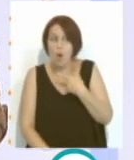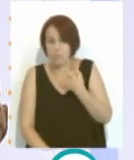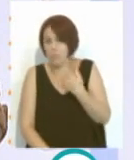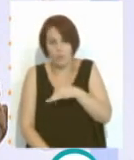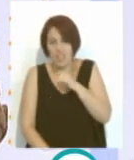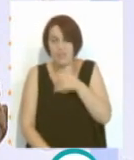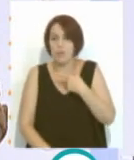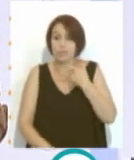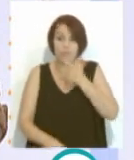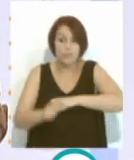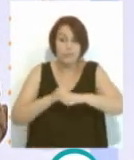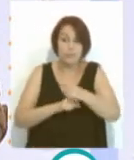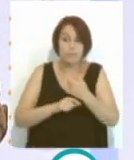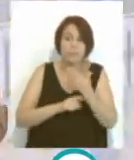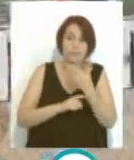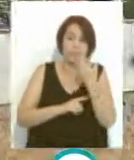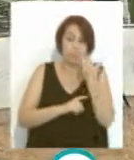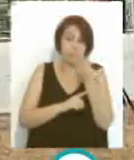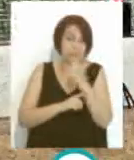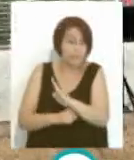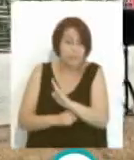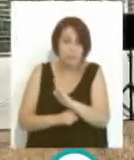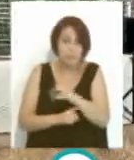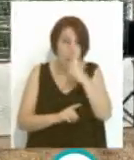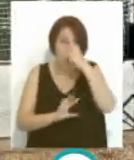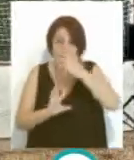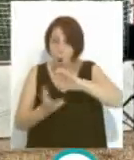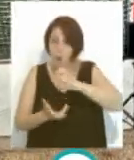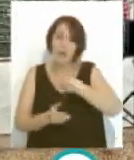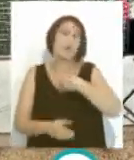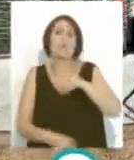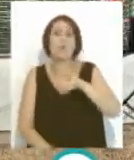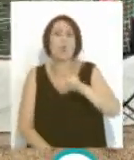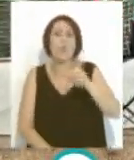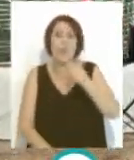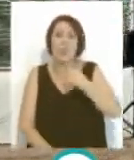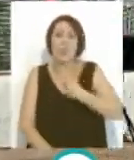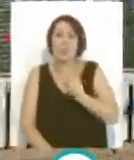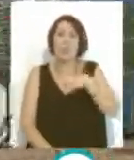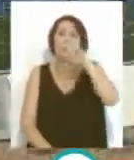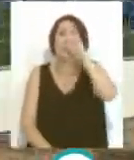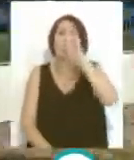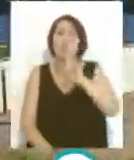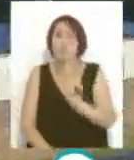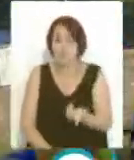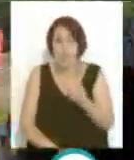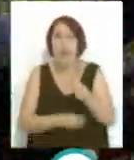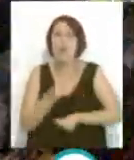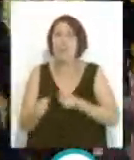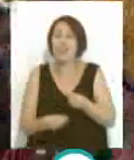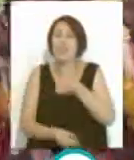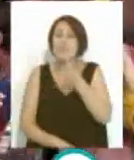fue una auténtica locura. Ya me lo dijo Bullo y dice, tú no sabes lo que vas a hacer